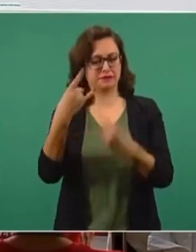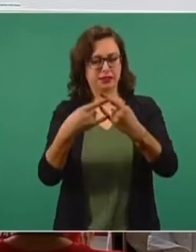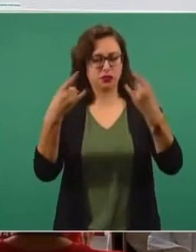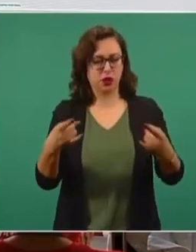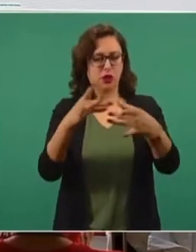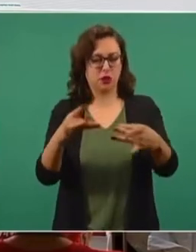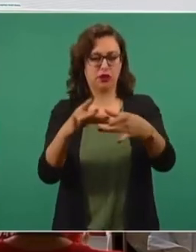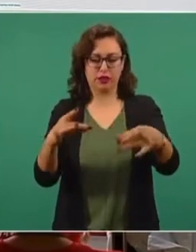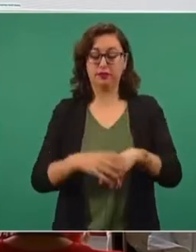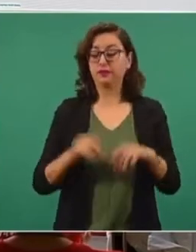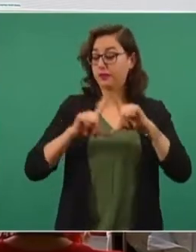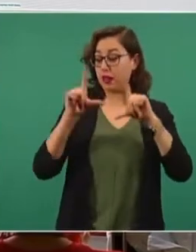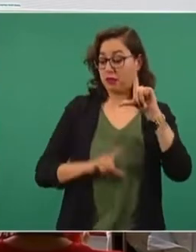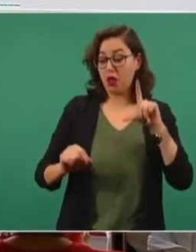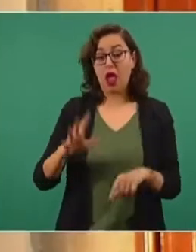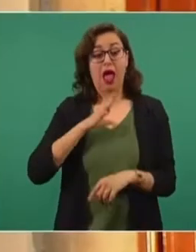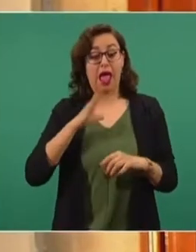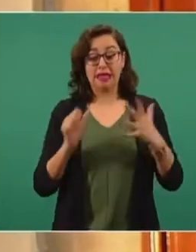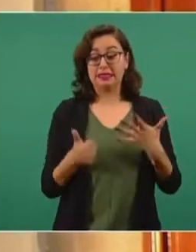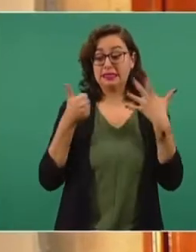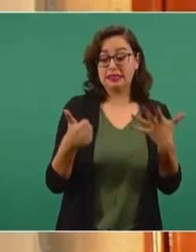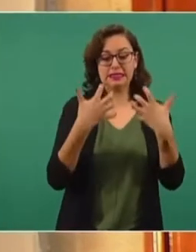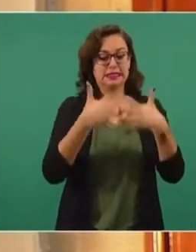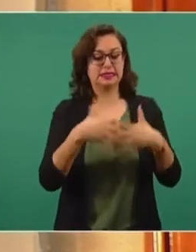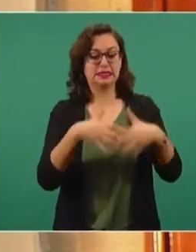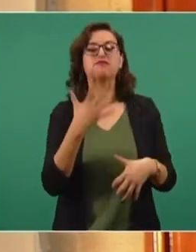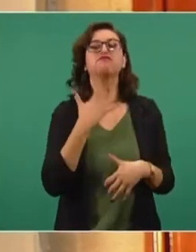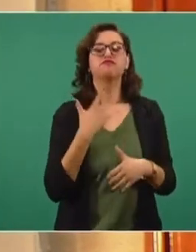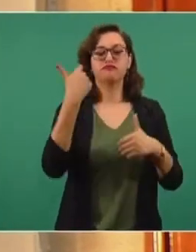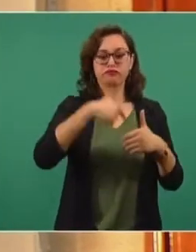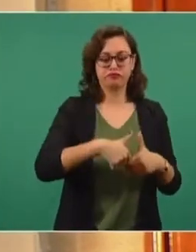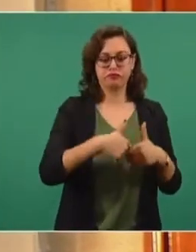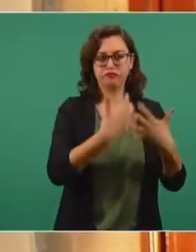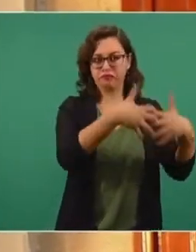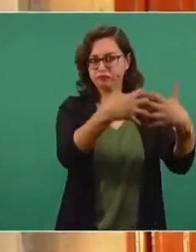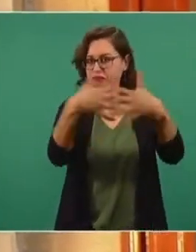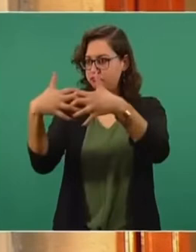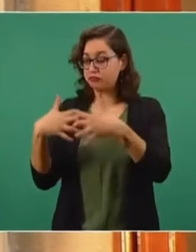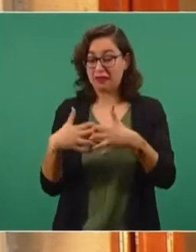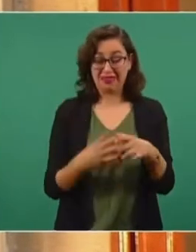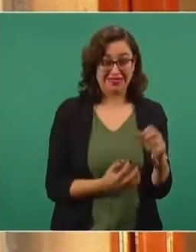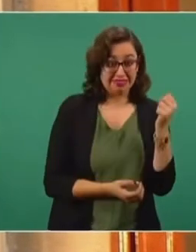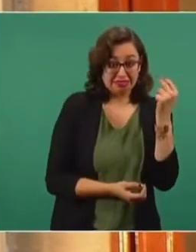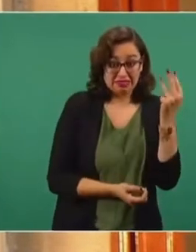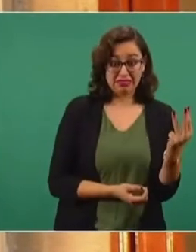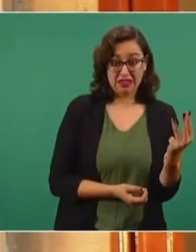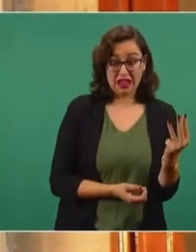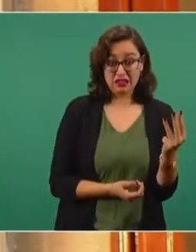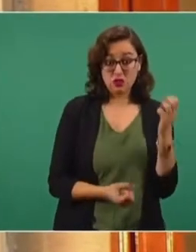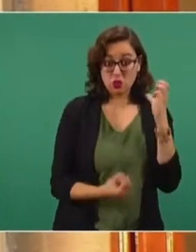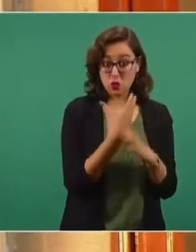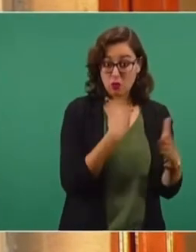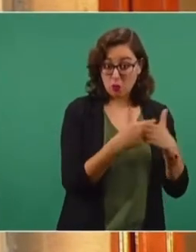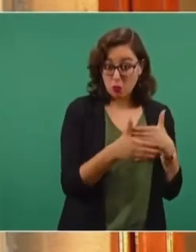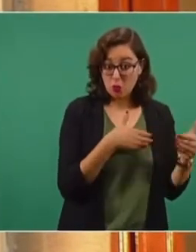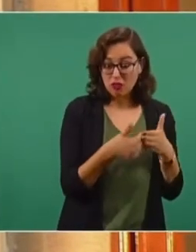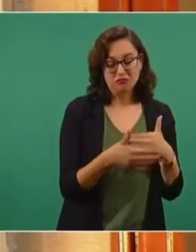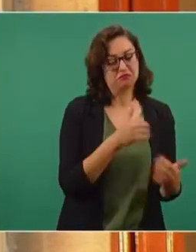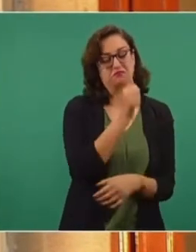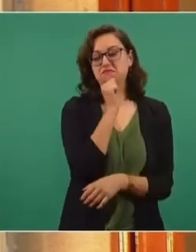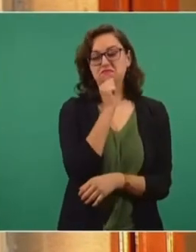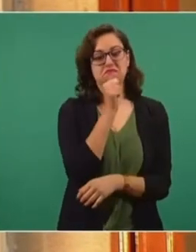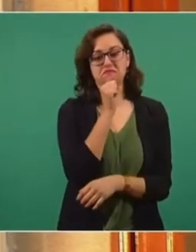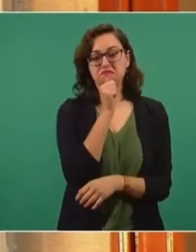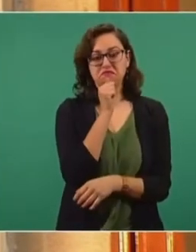De las seis refinerías que existen, tres no están reconfiguradas. Esto quiere decir que dentro de lo que producen un porcentaje muy importante